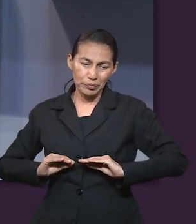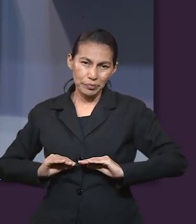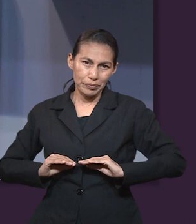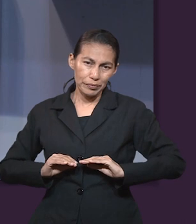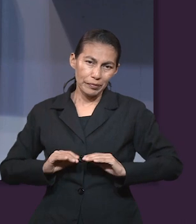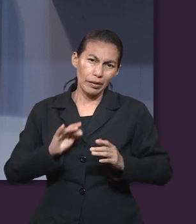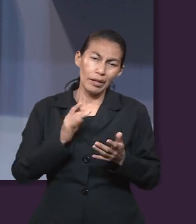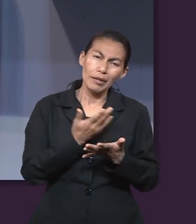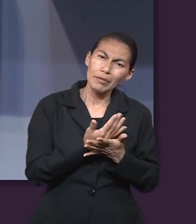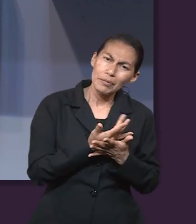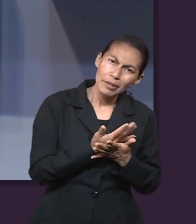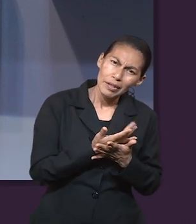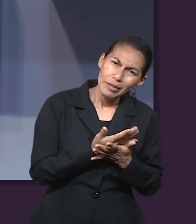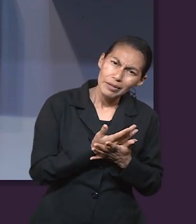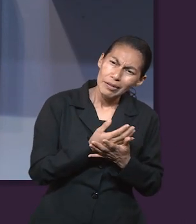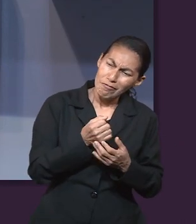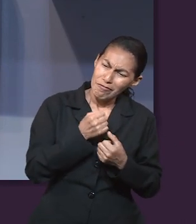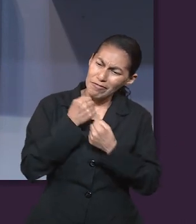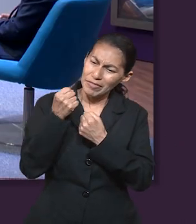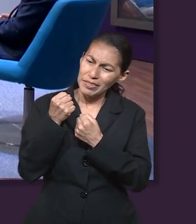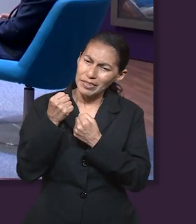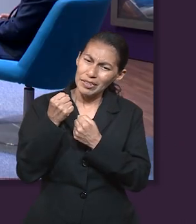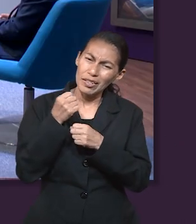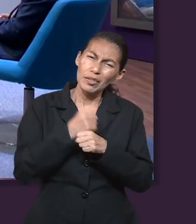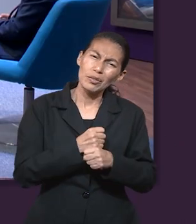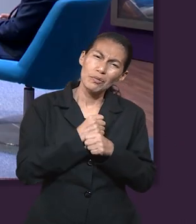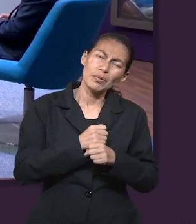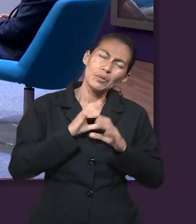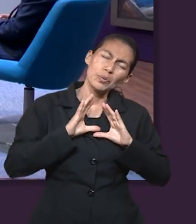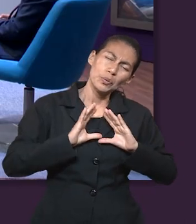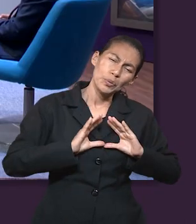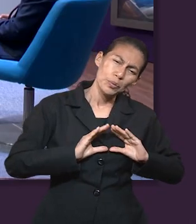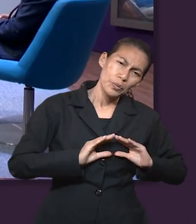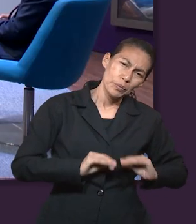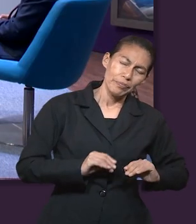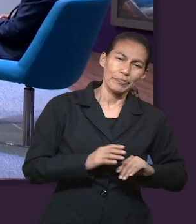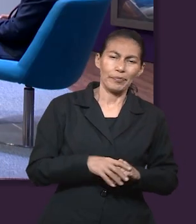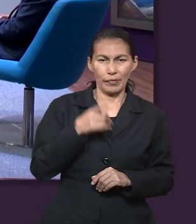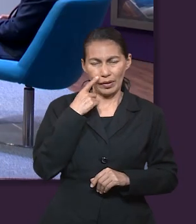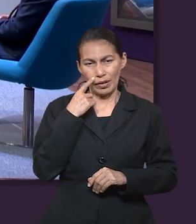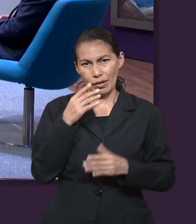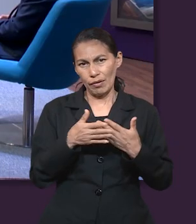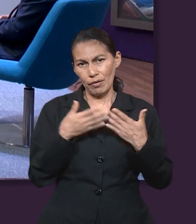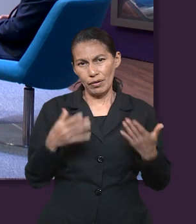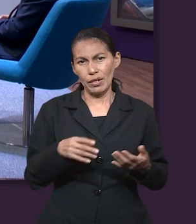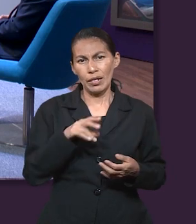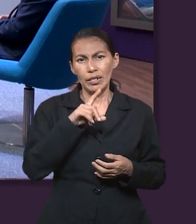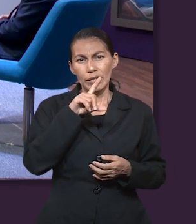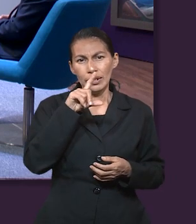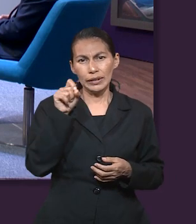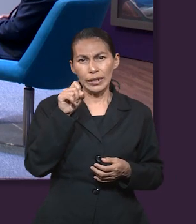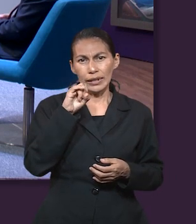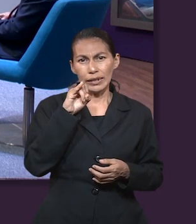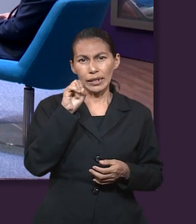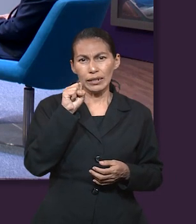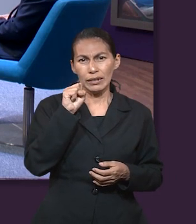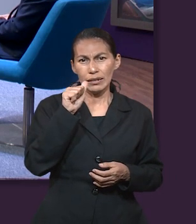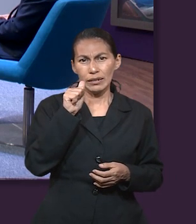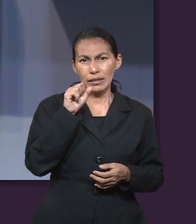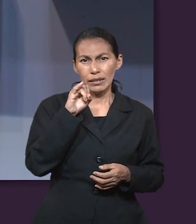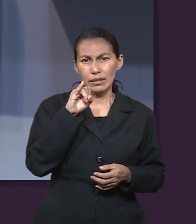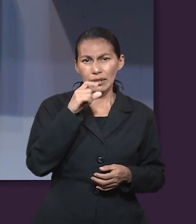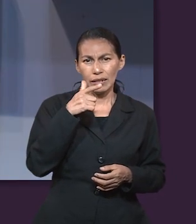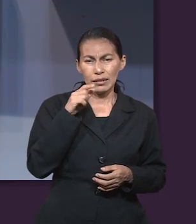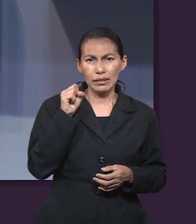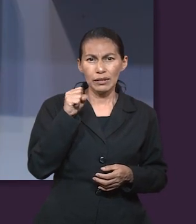esperanza también. Pero me gustaría que analizáramos ahora en el texto de Isaías 43, 1 al 7,